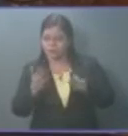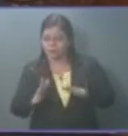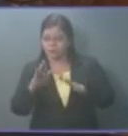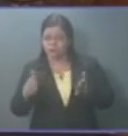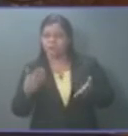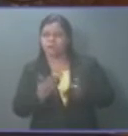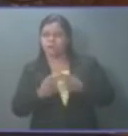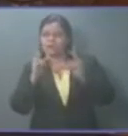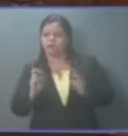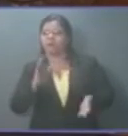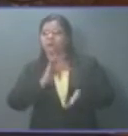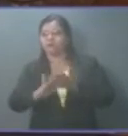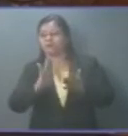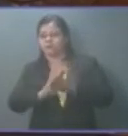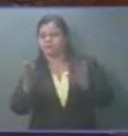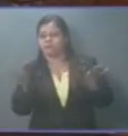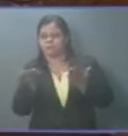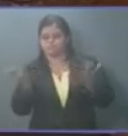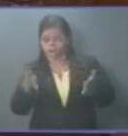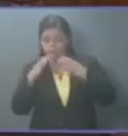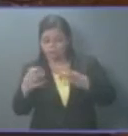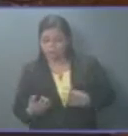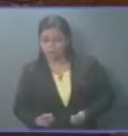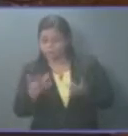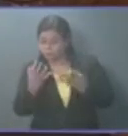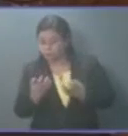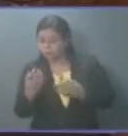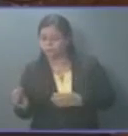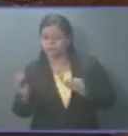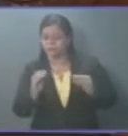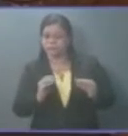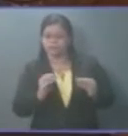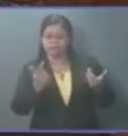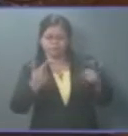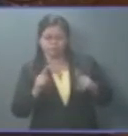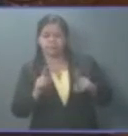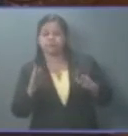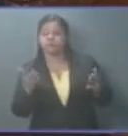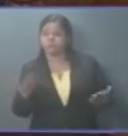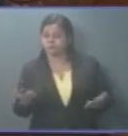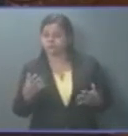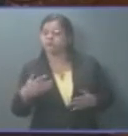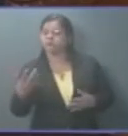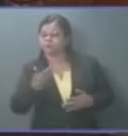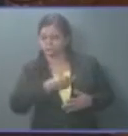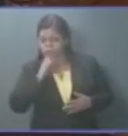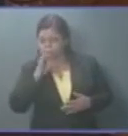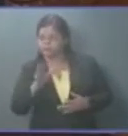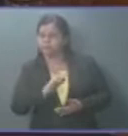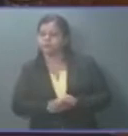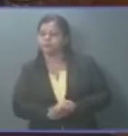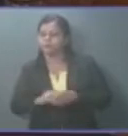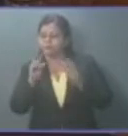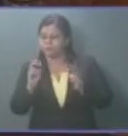el gasto que hace el Ejecutivo para poderse recetar a sus anchas. Eso es realmente lo que están persiguiendo en